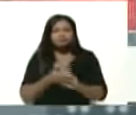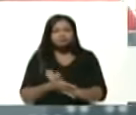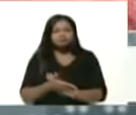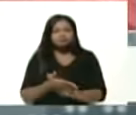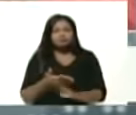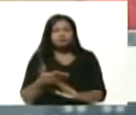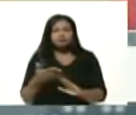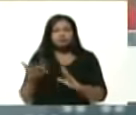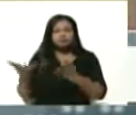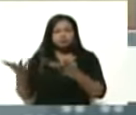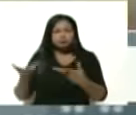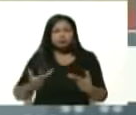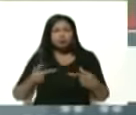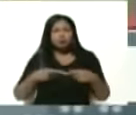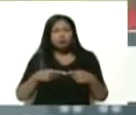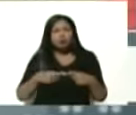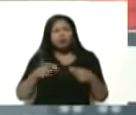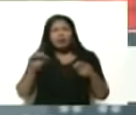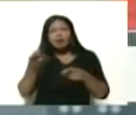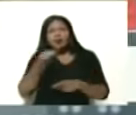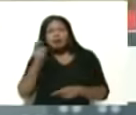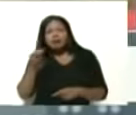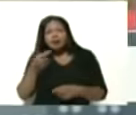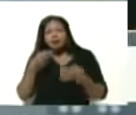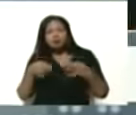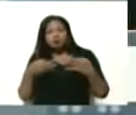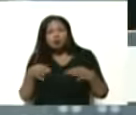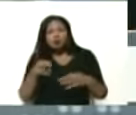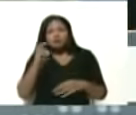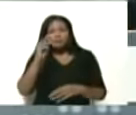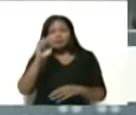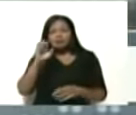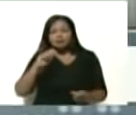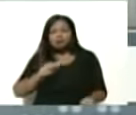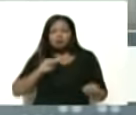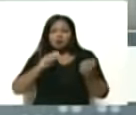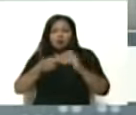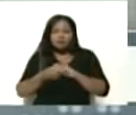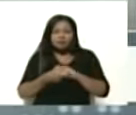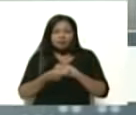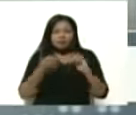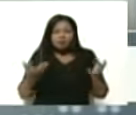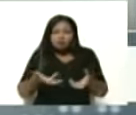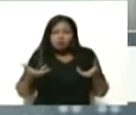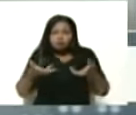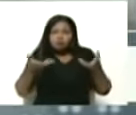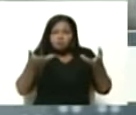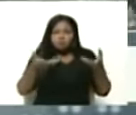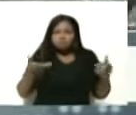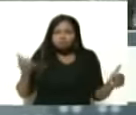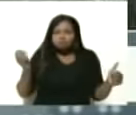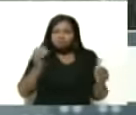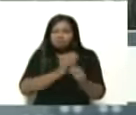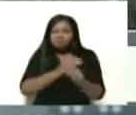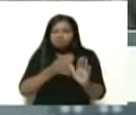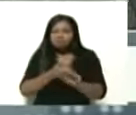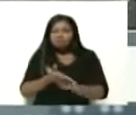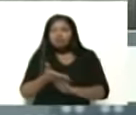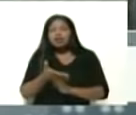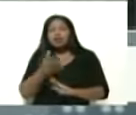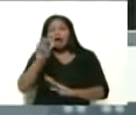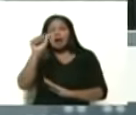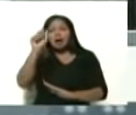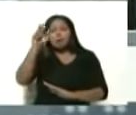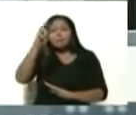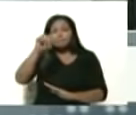recibiendo el gas natural desde PDVSA y lo reformamos con vapor para obtener el amoníaco